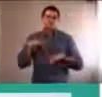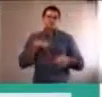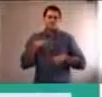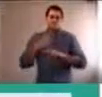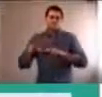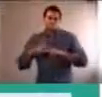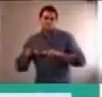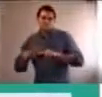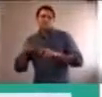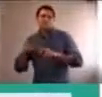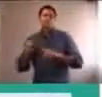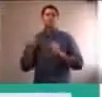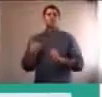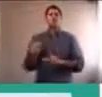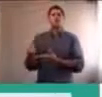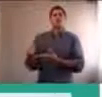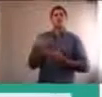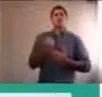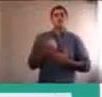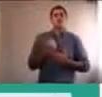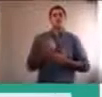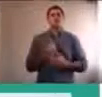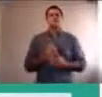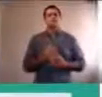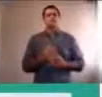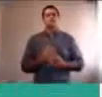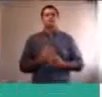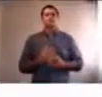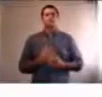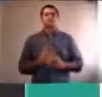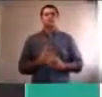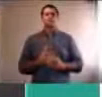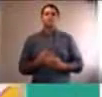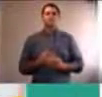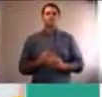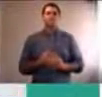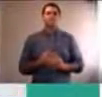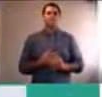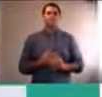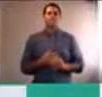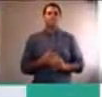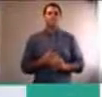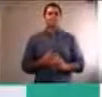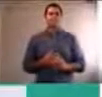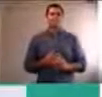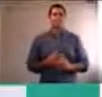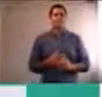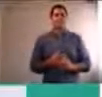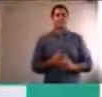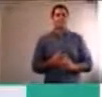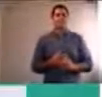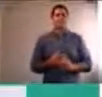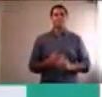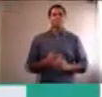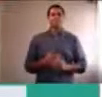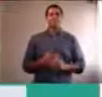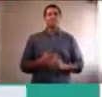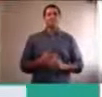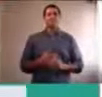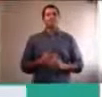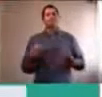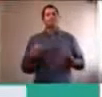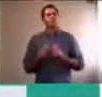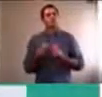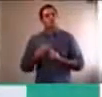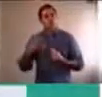aplicación, de fácil construcción, y fácil de implementar, pero hay que modelarlos. Y que es importante, también, construirlos con